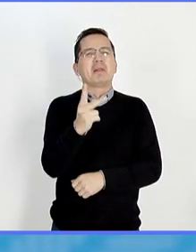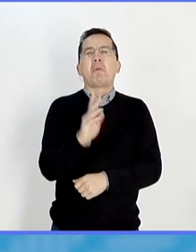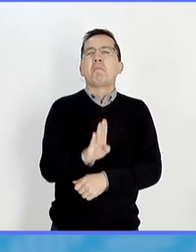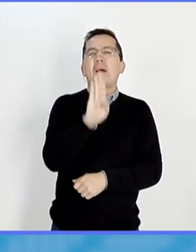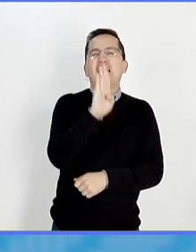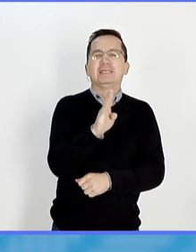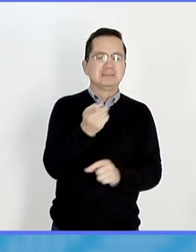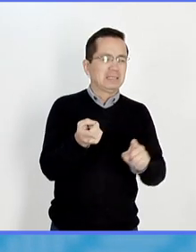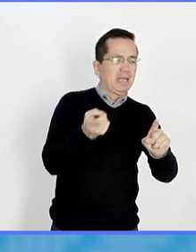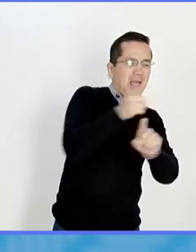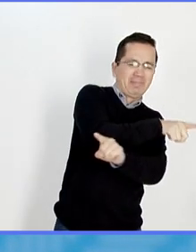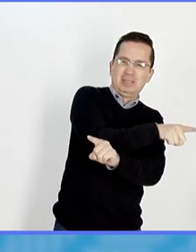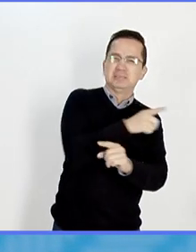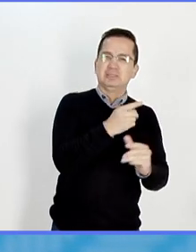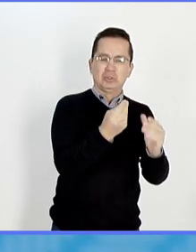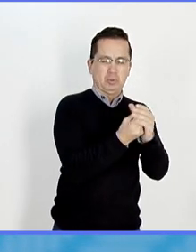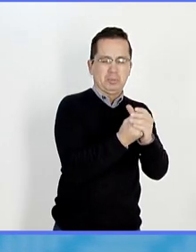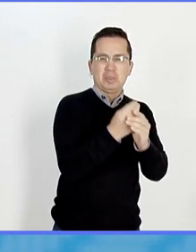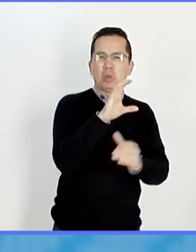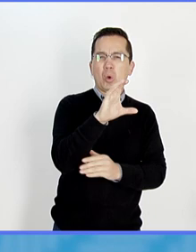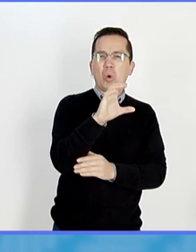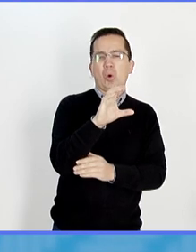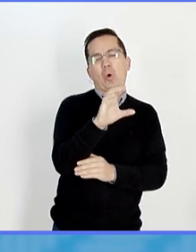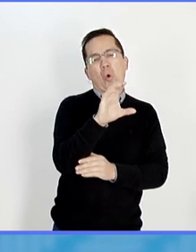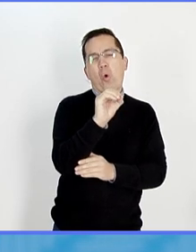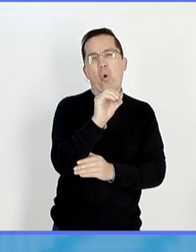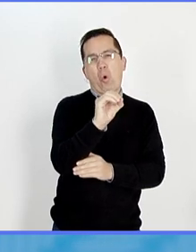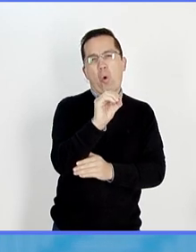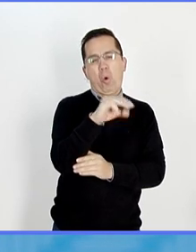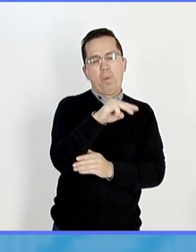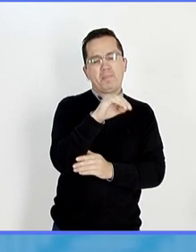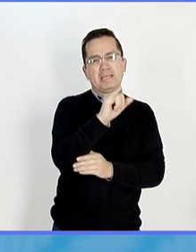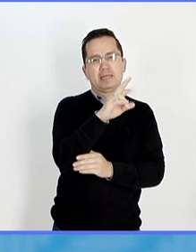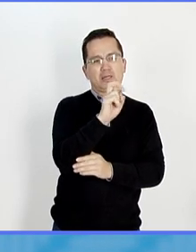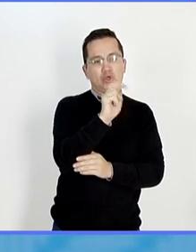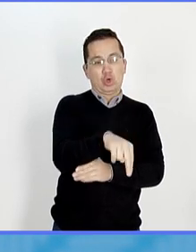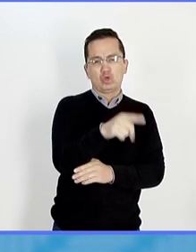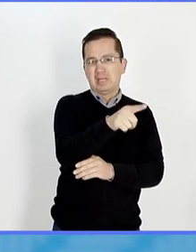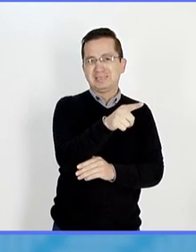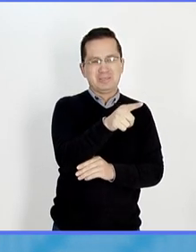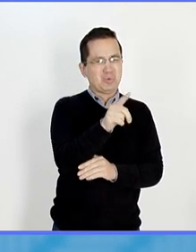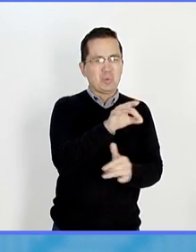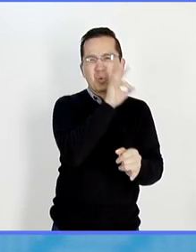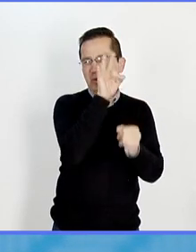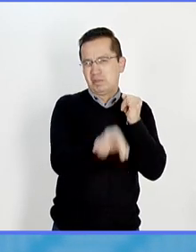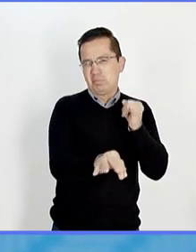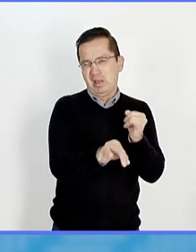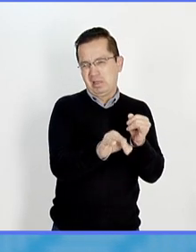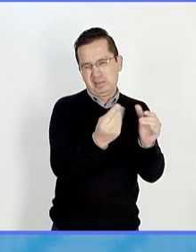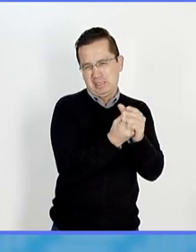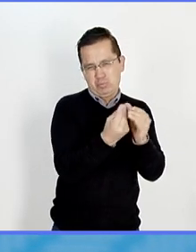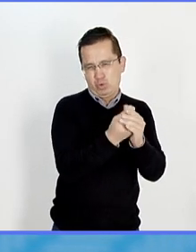de Omicron, que es la última variante que apareció, que se nombró como un